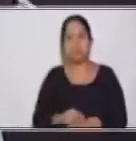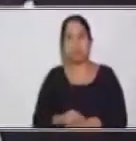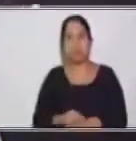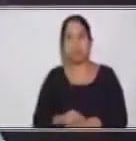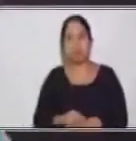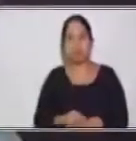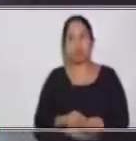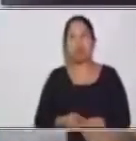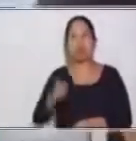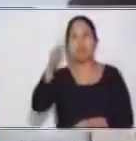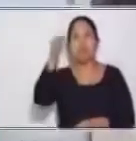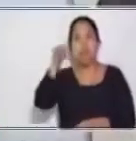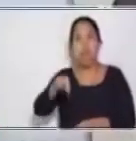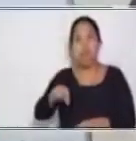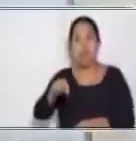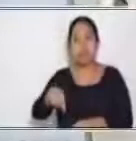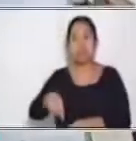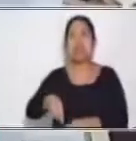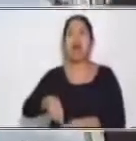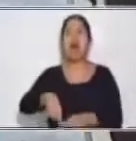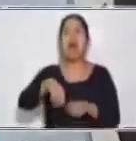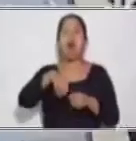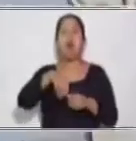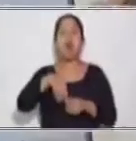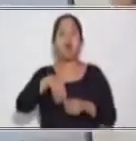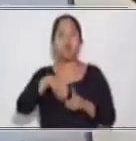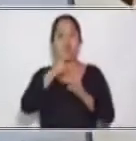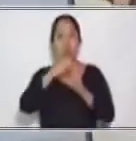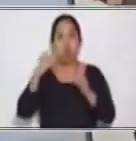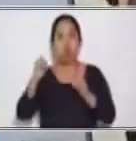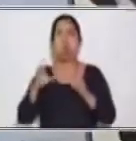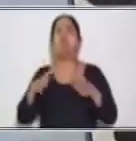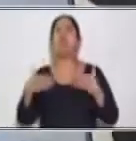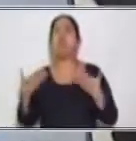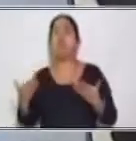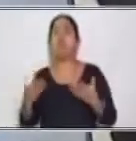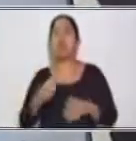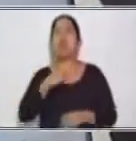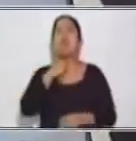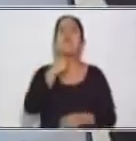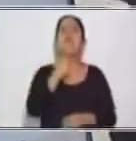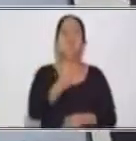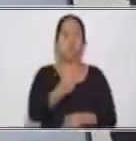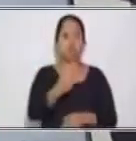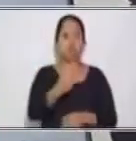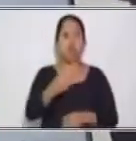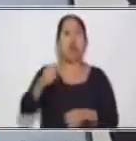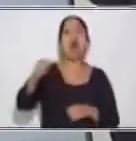esta oración, ¿en qué voz se encuentra representada? ¿Voz activa o voz pasiva?